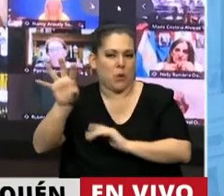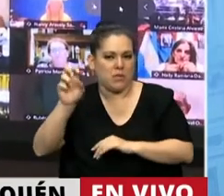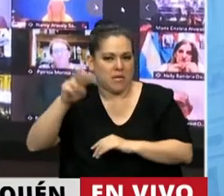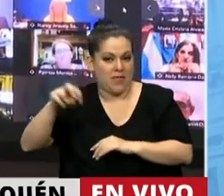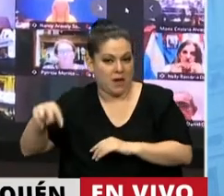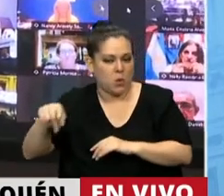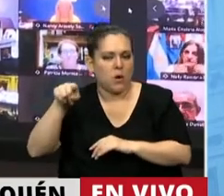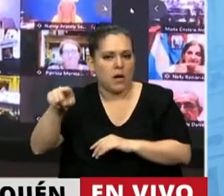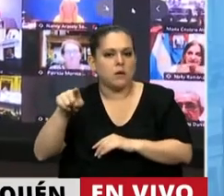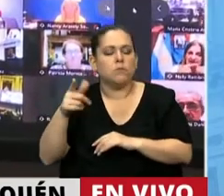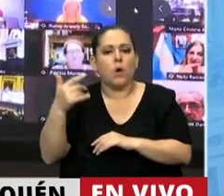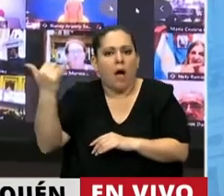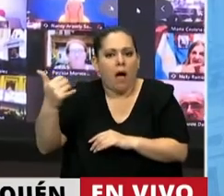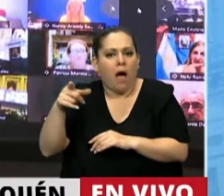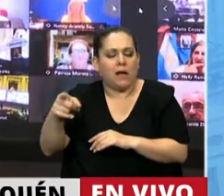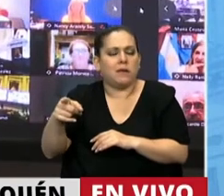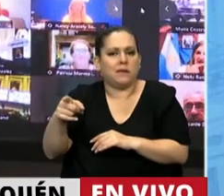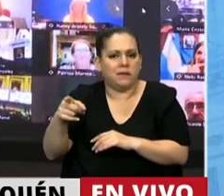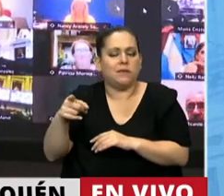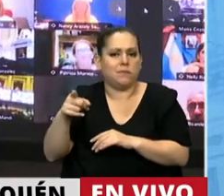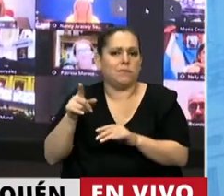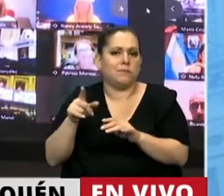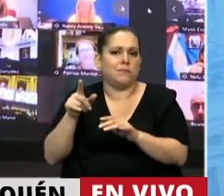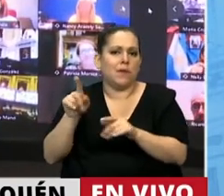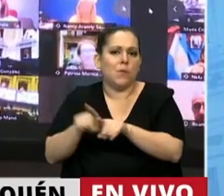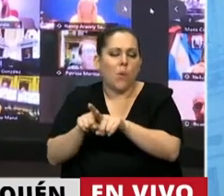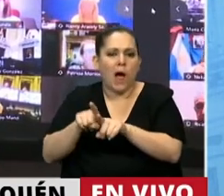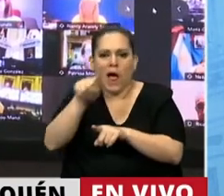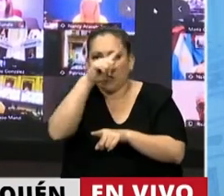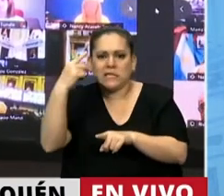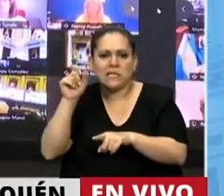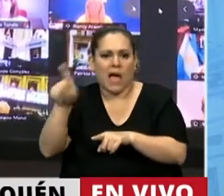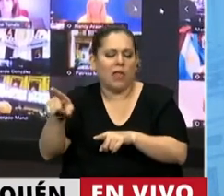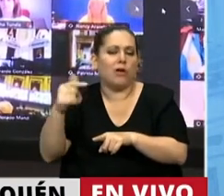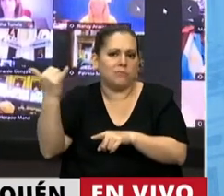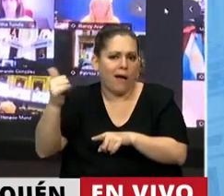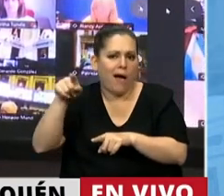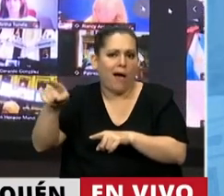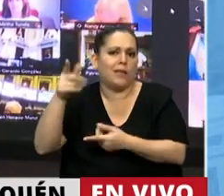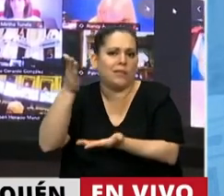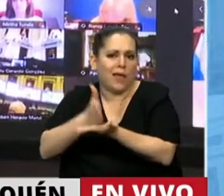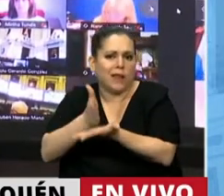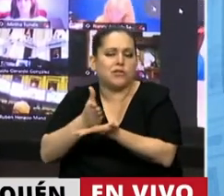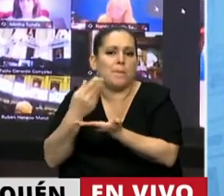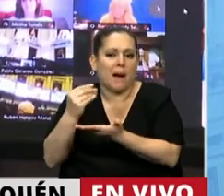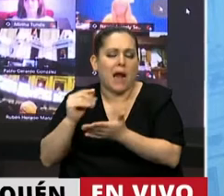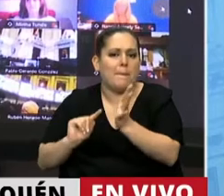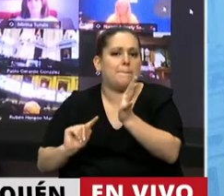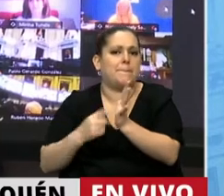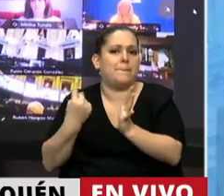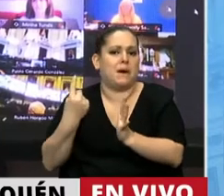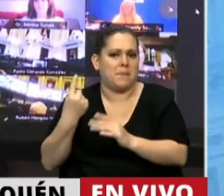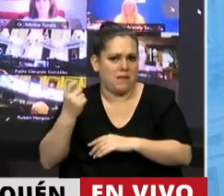sólo permitió la instauración en la región de un Estado con bases en el derecho por ser la primer capital